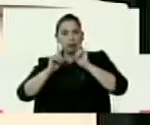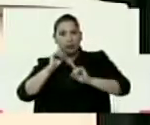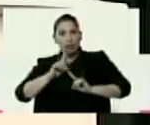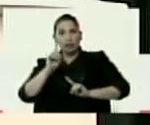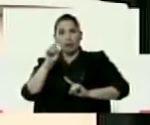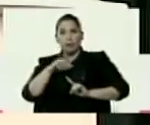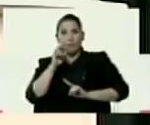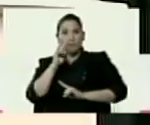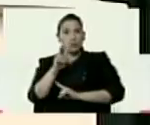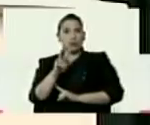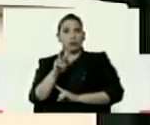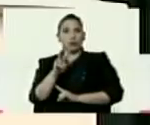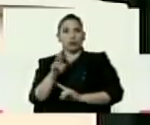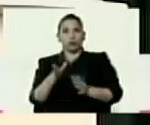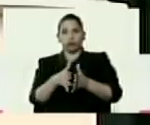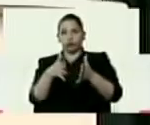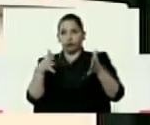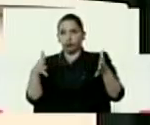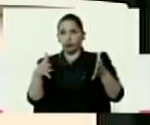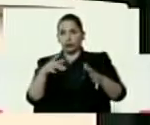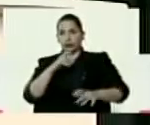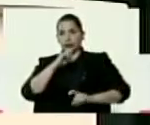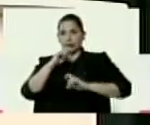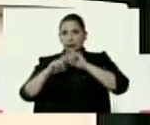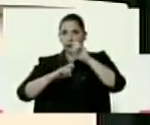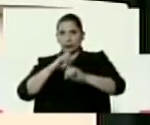visos de gran crueldad.